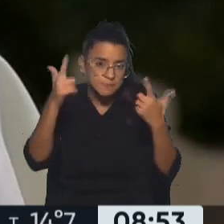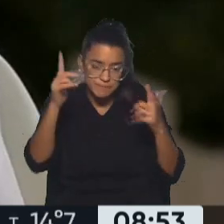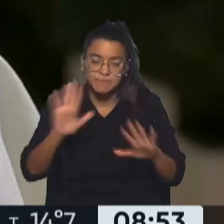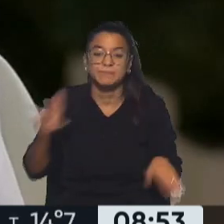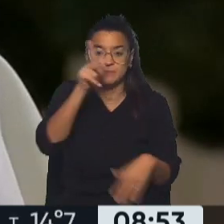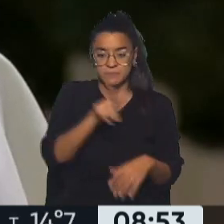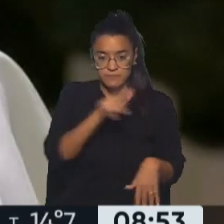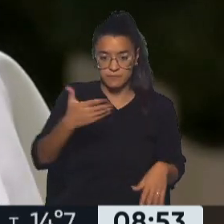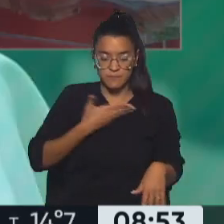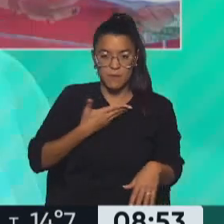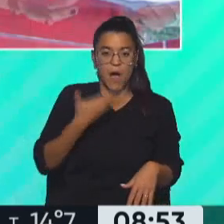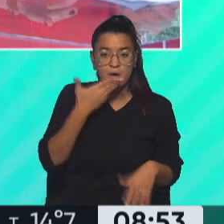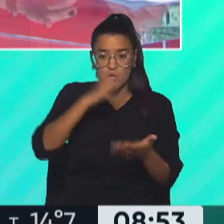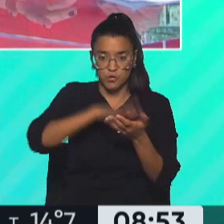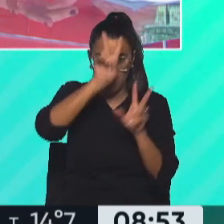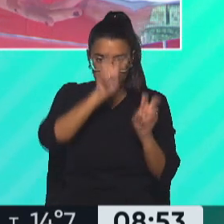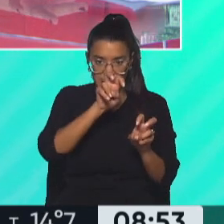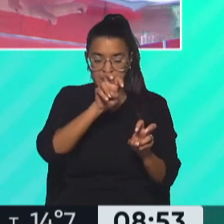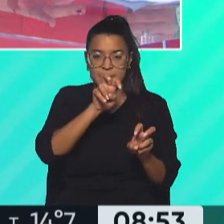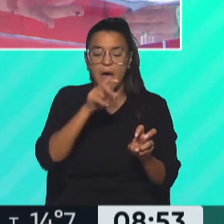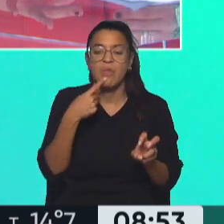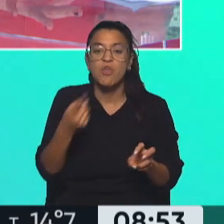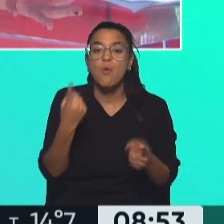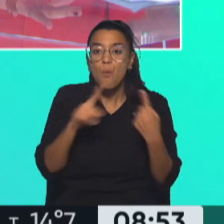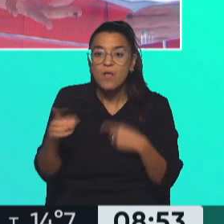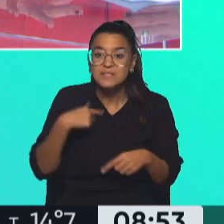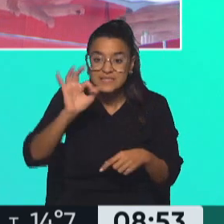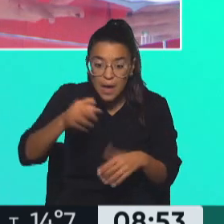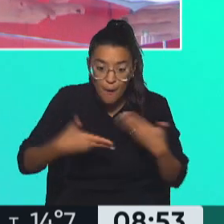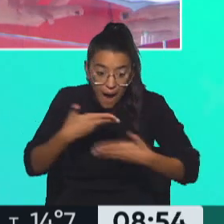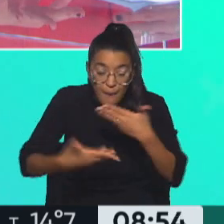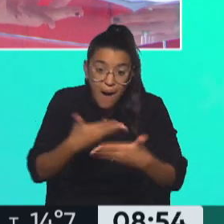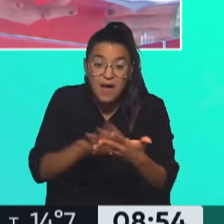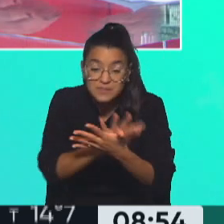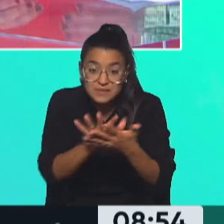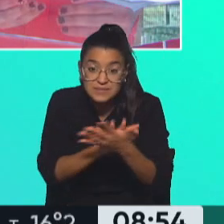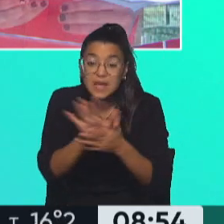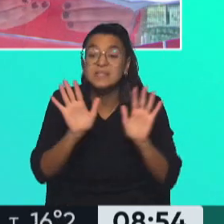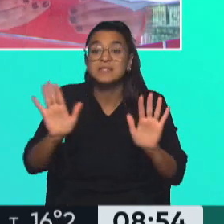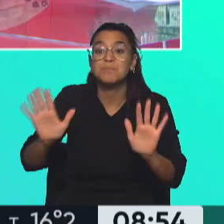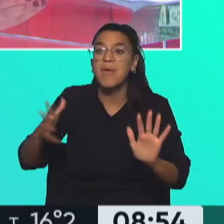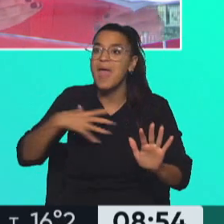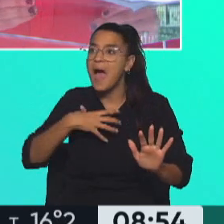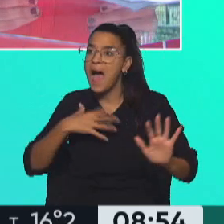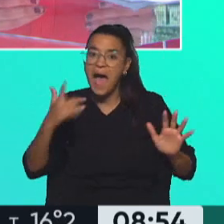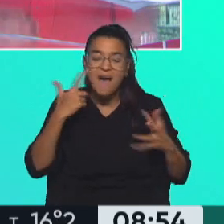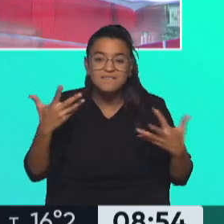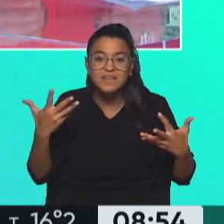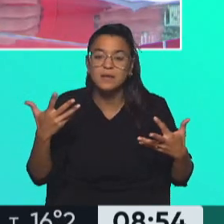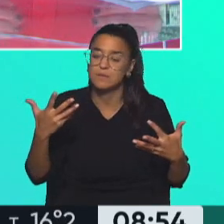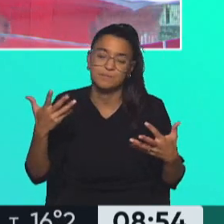Francisco habló sobre este tema, dijo, cuando se conocen que hay avances, en lugar de haber esperanza, hay